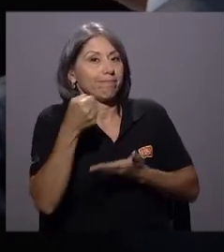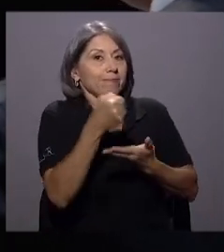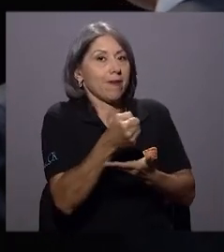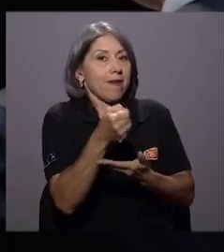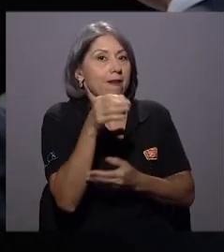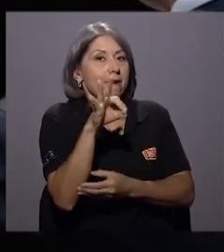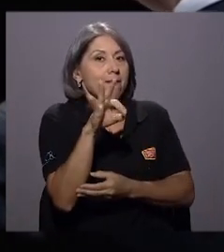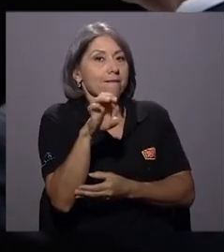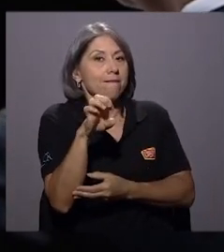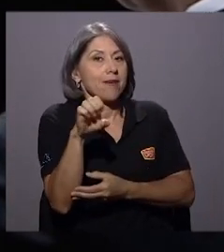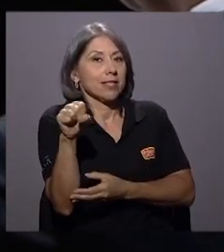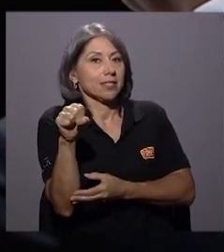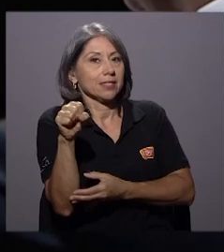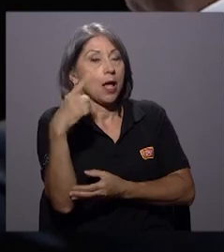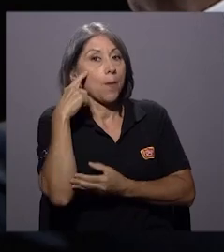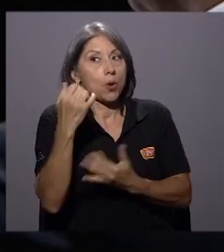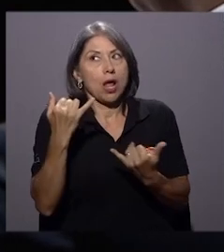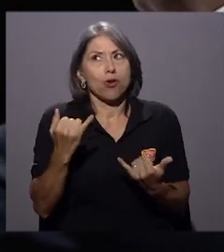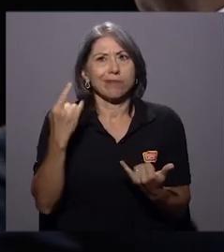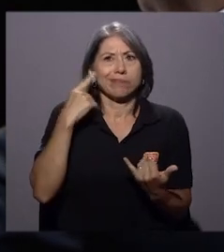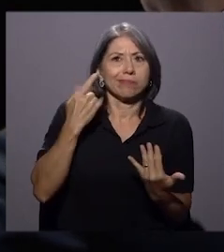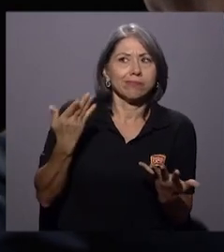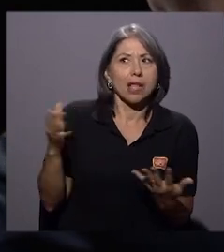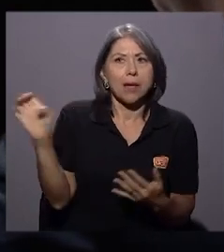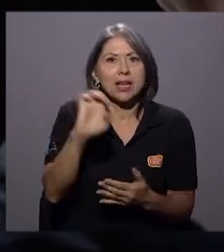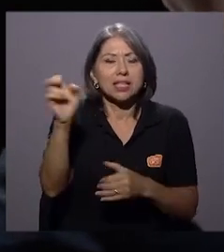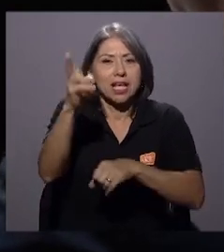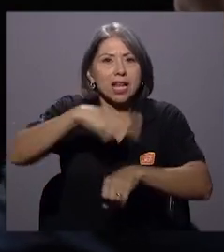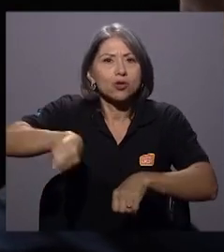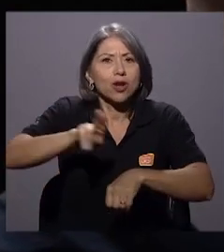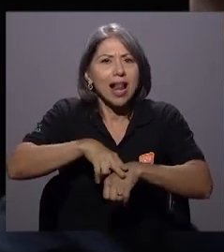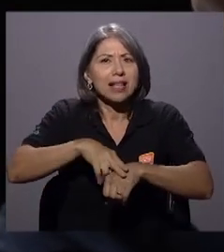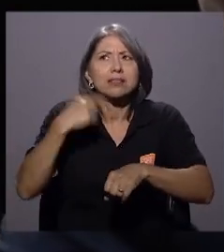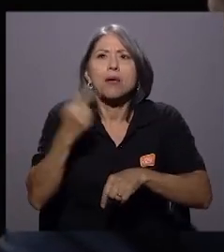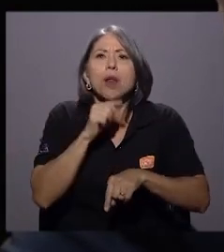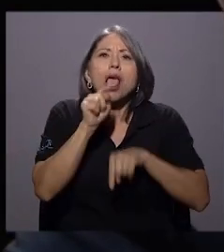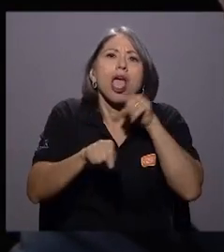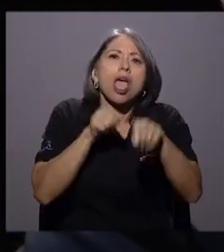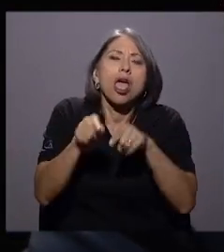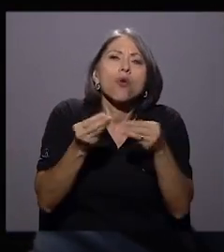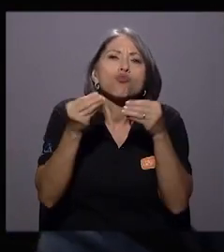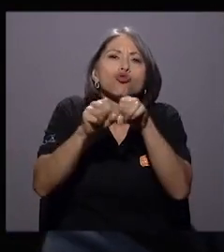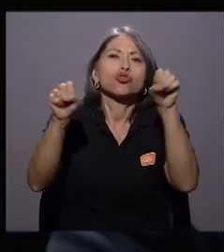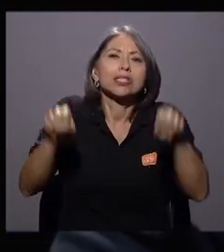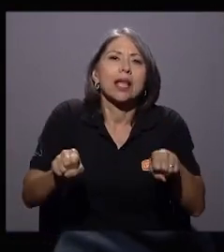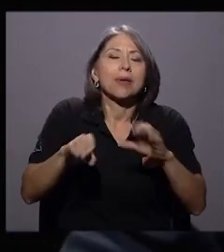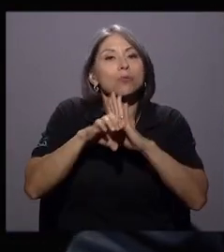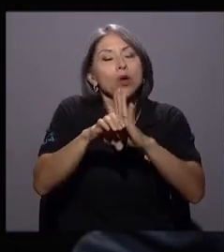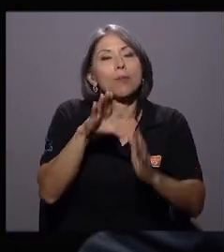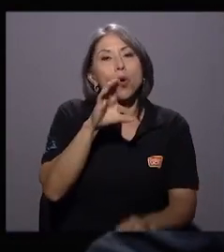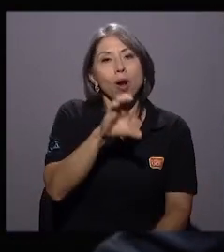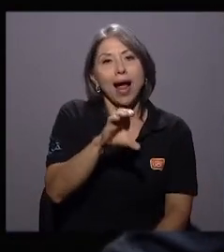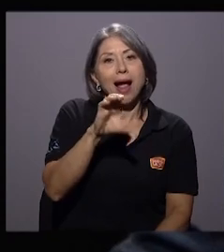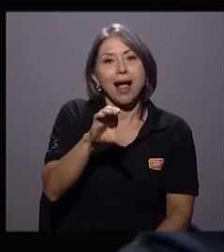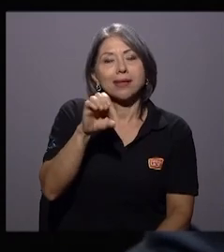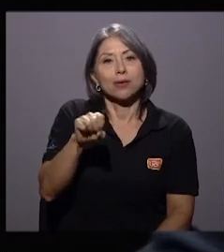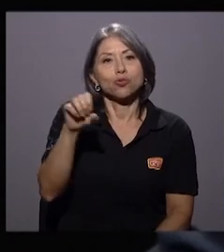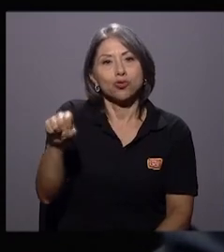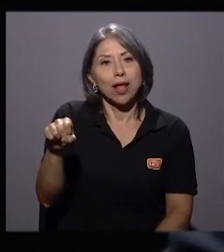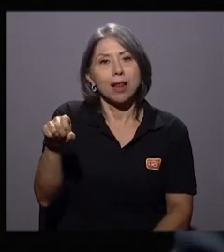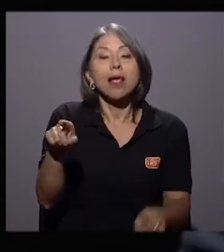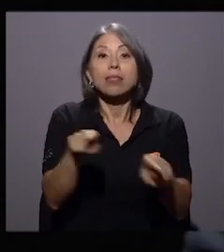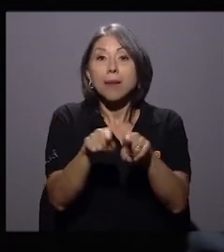emergencia nacional existía una crítica a muchos sistemas que tenemos, Caja Costarricense del Seguro Social, inclusive otros